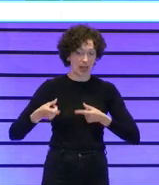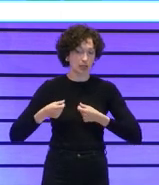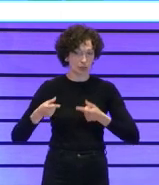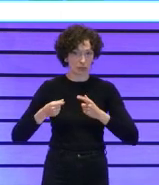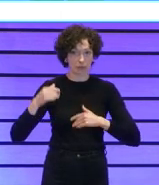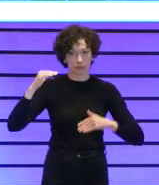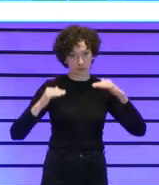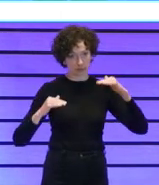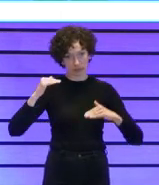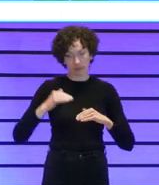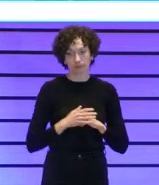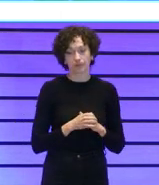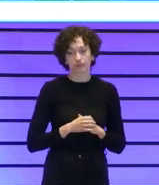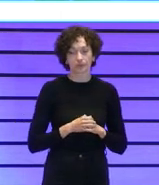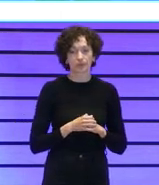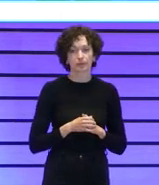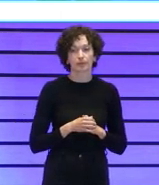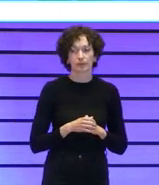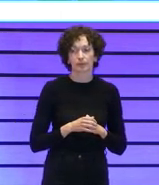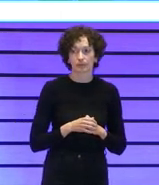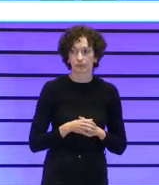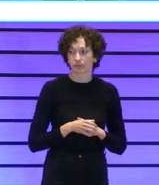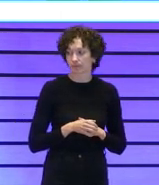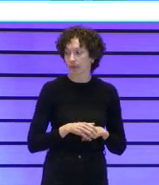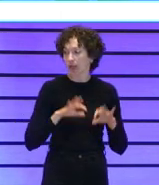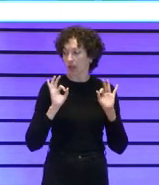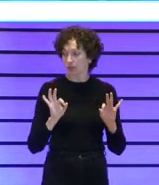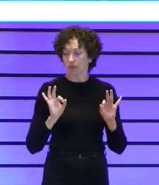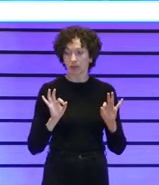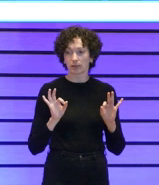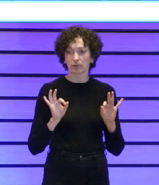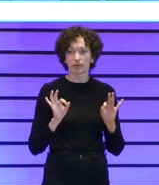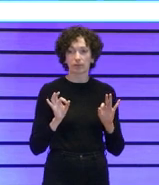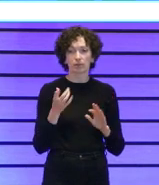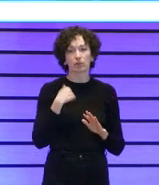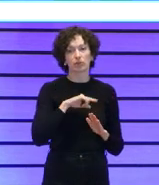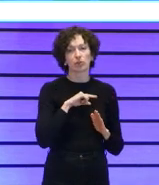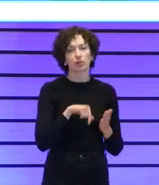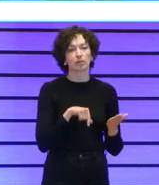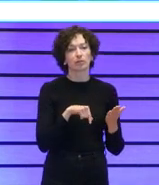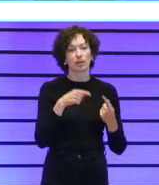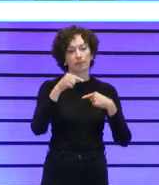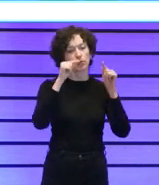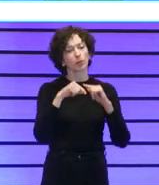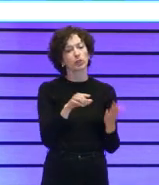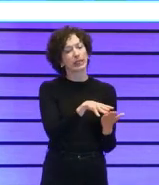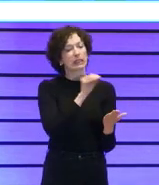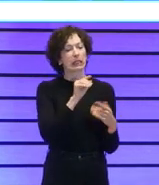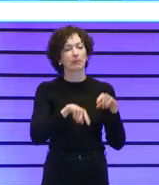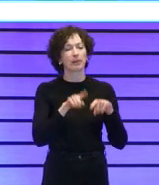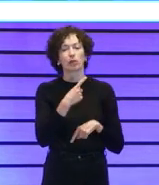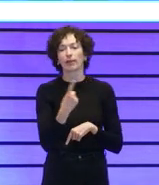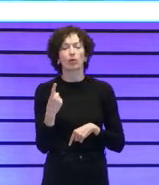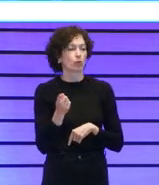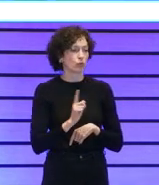cómo va su presupuesto entonces claro eso nos permite no hacer interpretaciones cicateras del presupuesto es decir no, no contengo